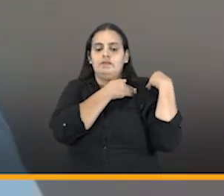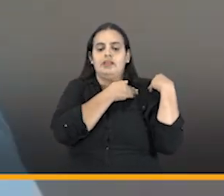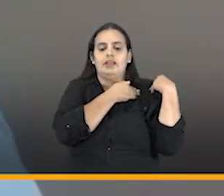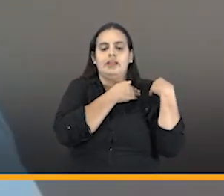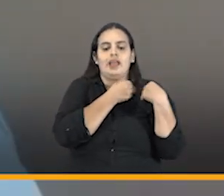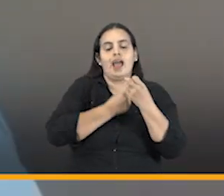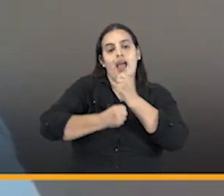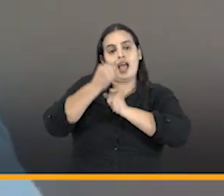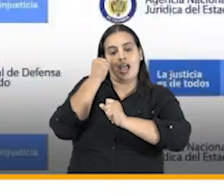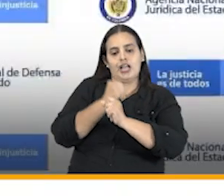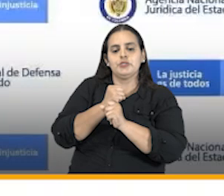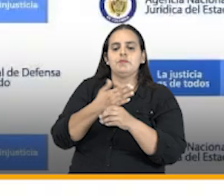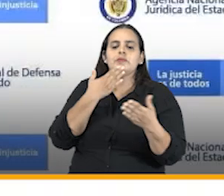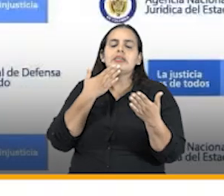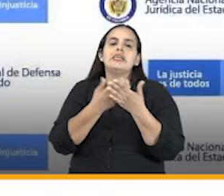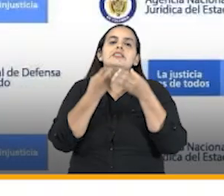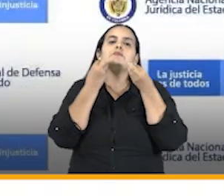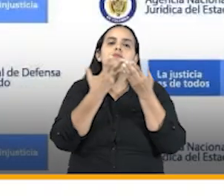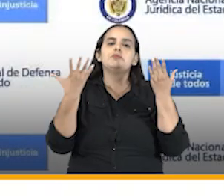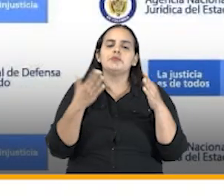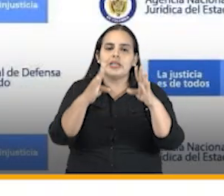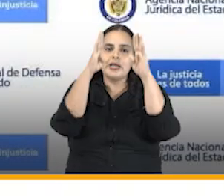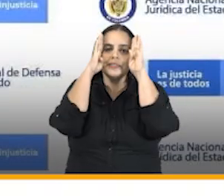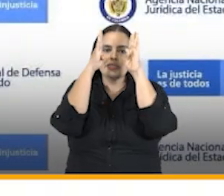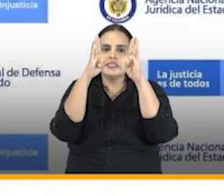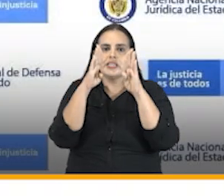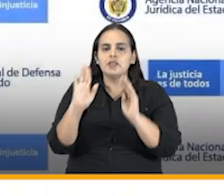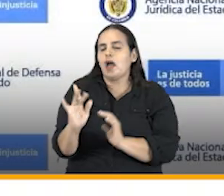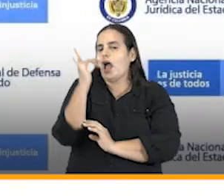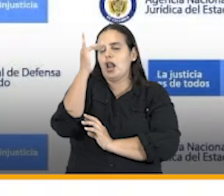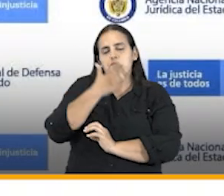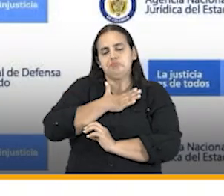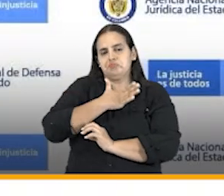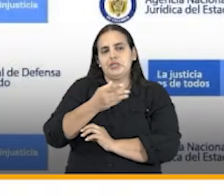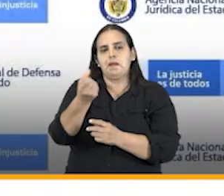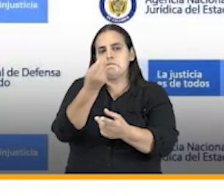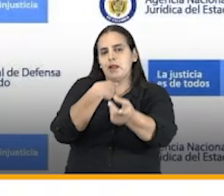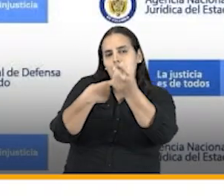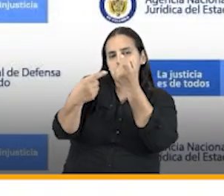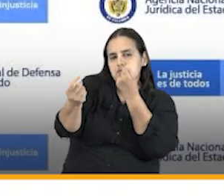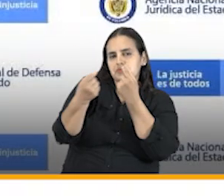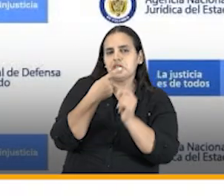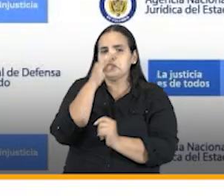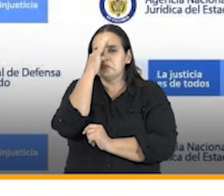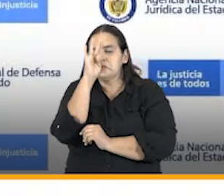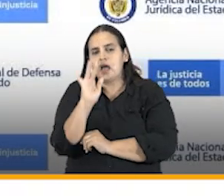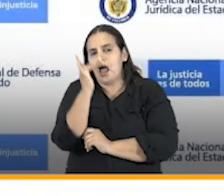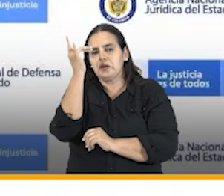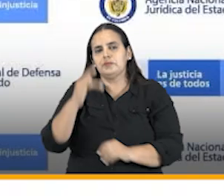inmediatamente anterior muchas gracias y estoy atento a absorber cualquier pregunta o comentario